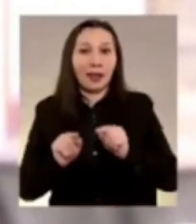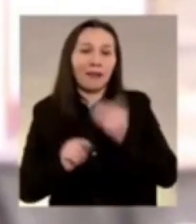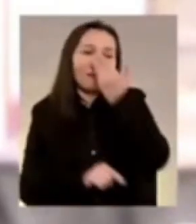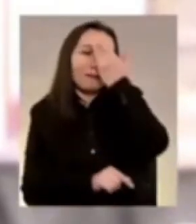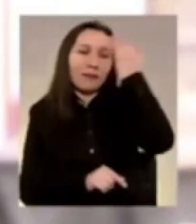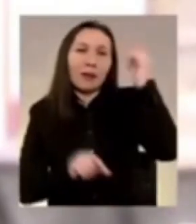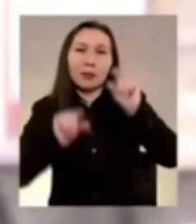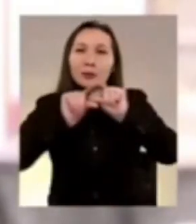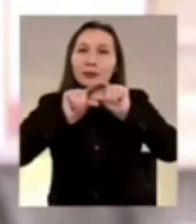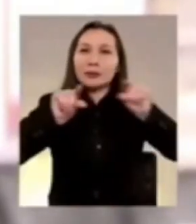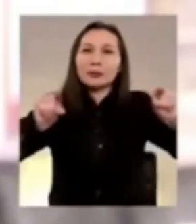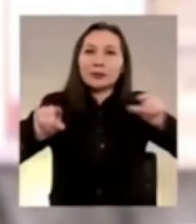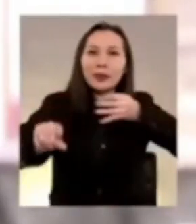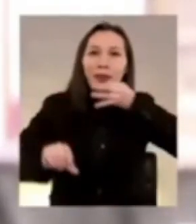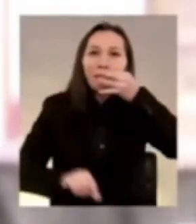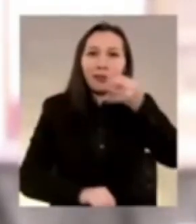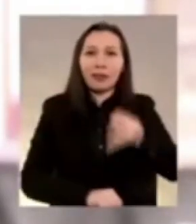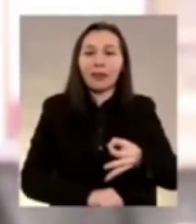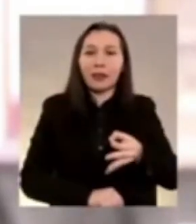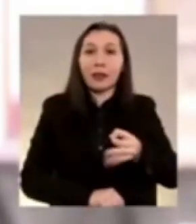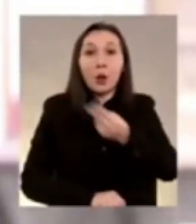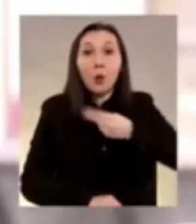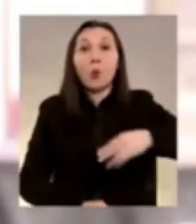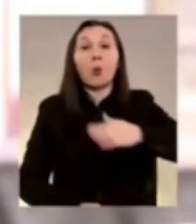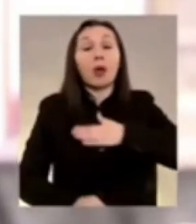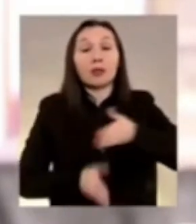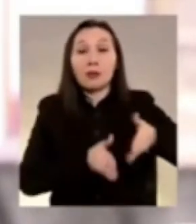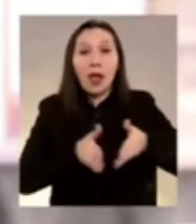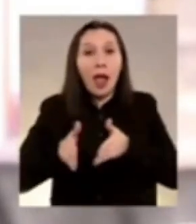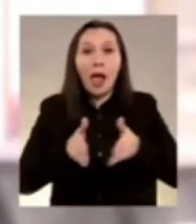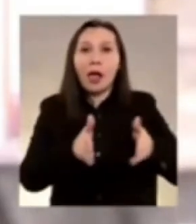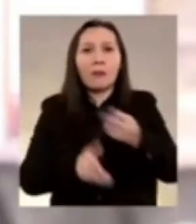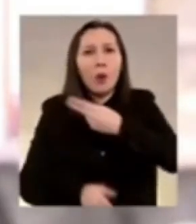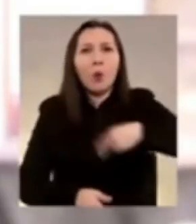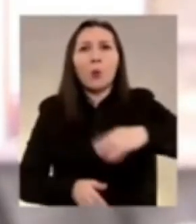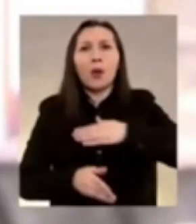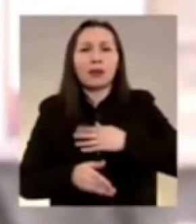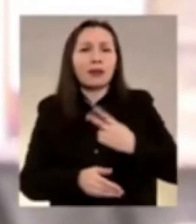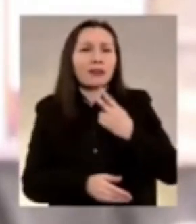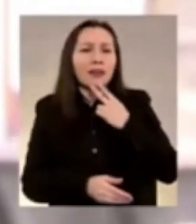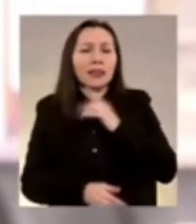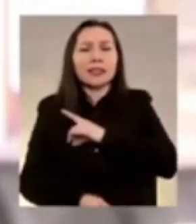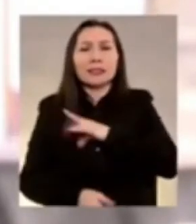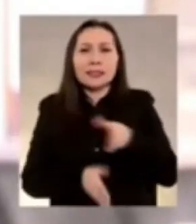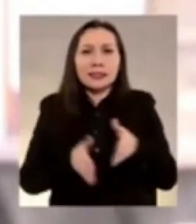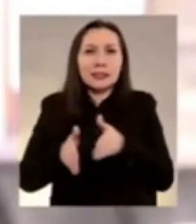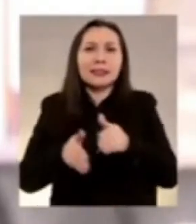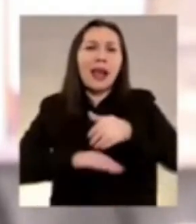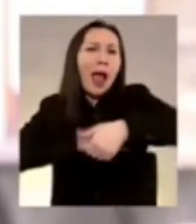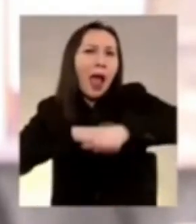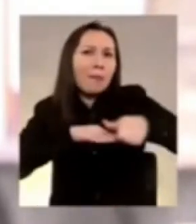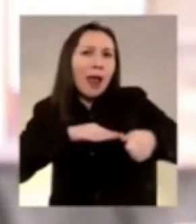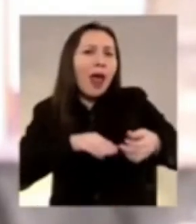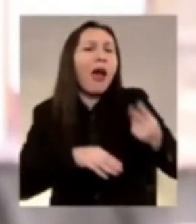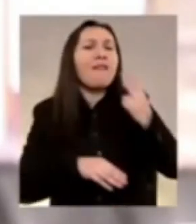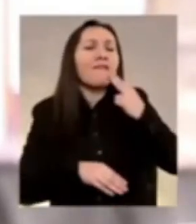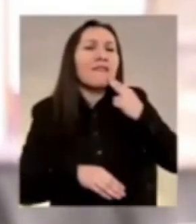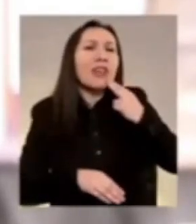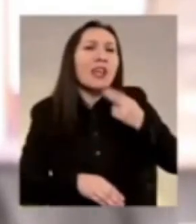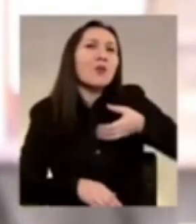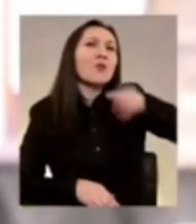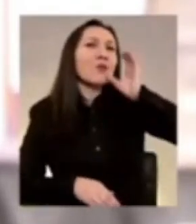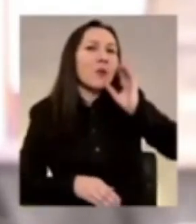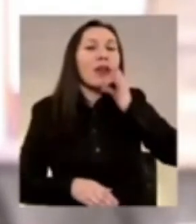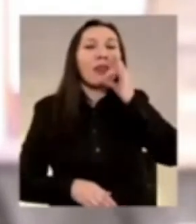famosa frase de que nuestro camino nuestra vía chilena era con empanada divino tinto y eso quería